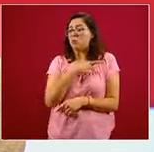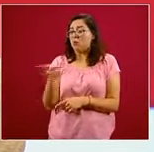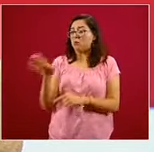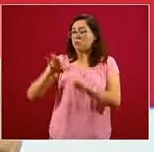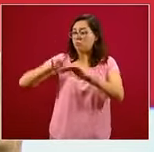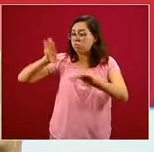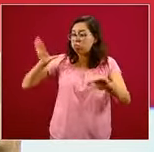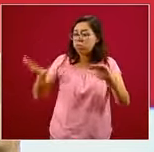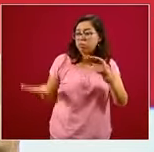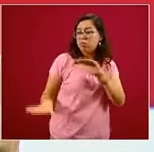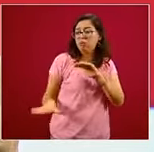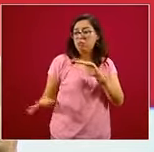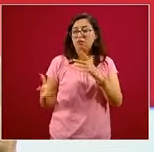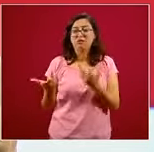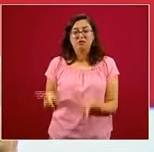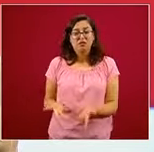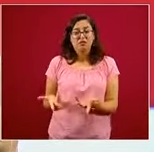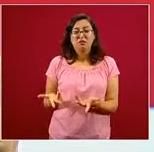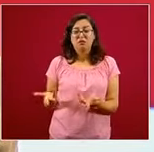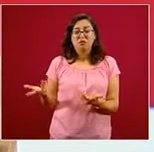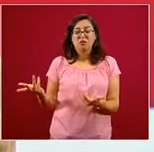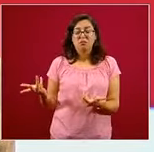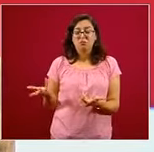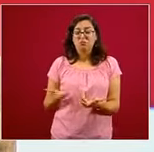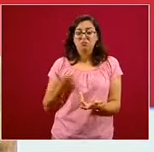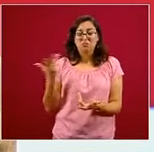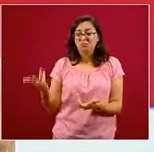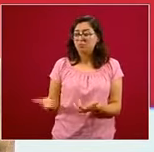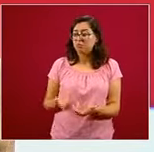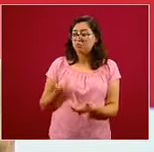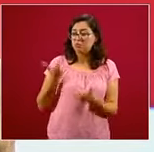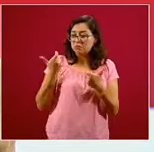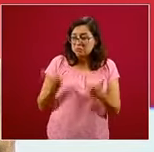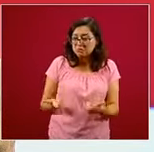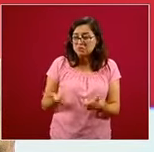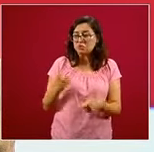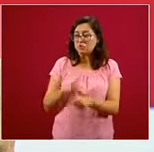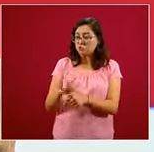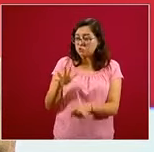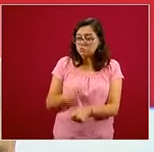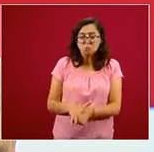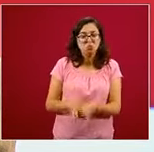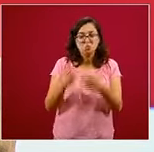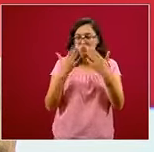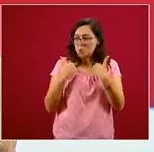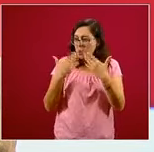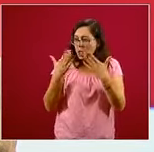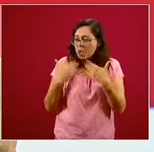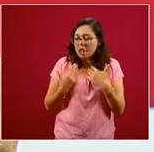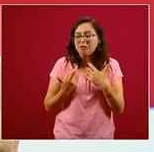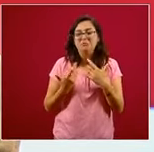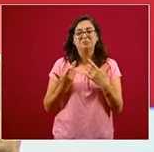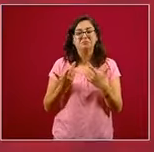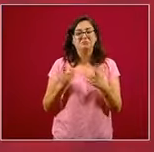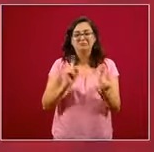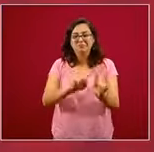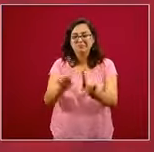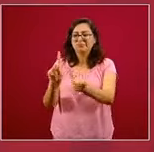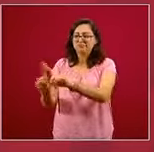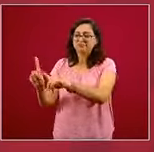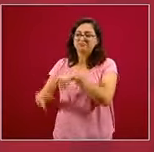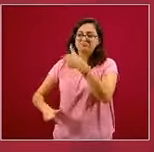la desigualdad, la falta de riqueza o de suficiencia en todos los aspectos